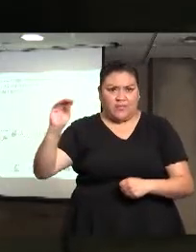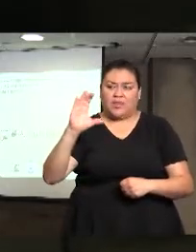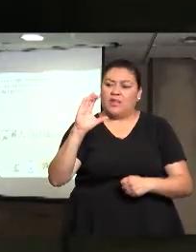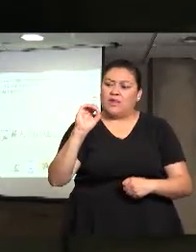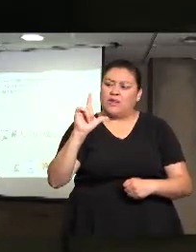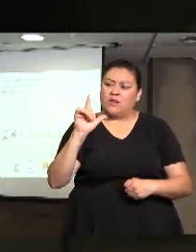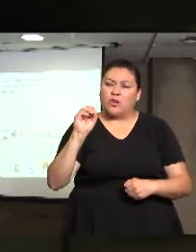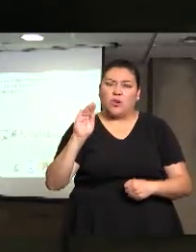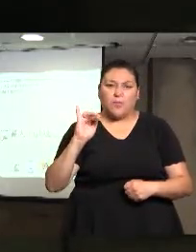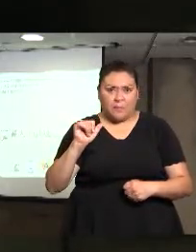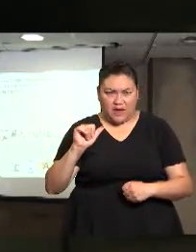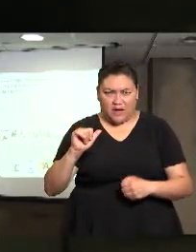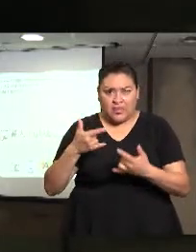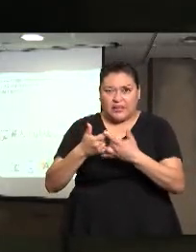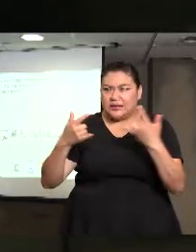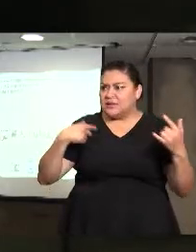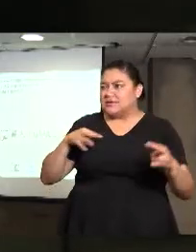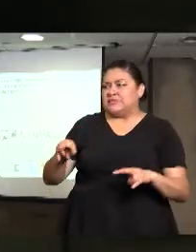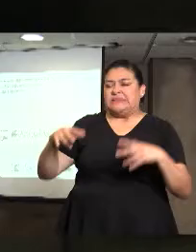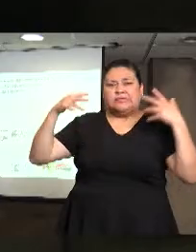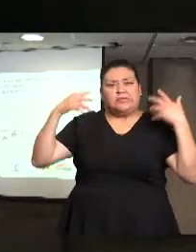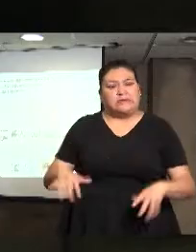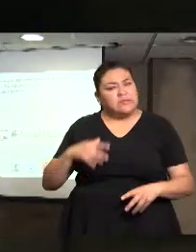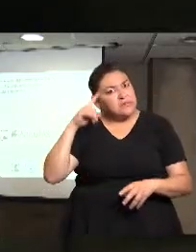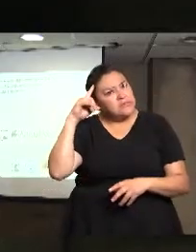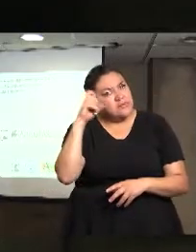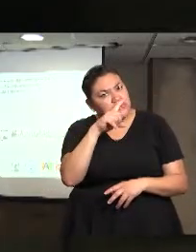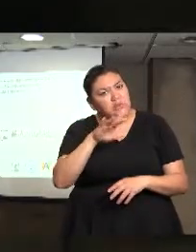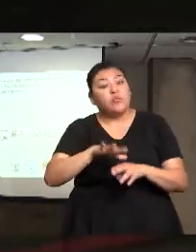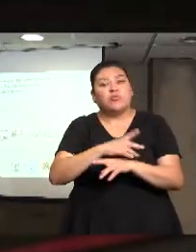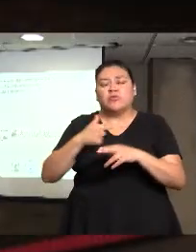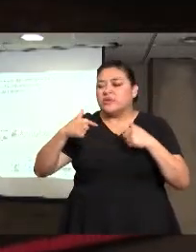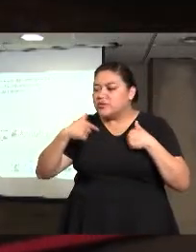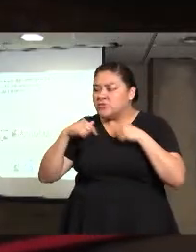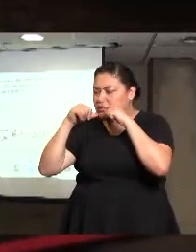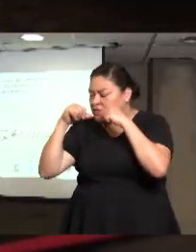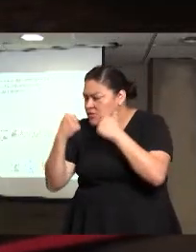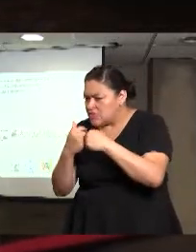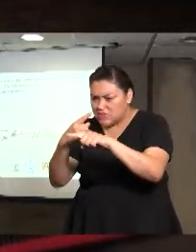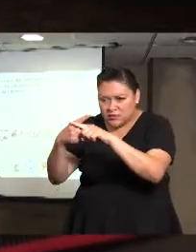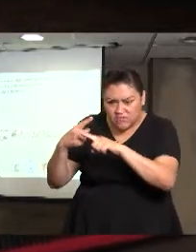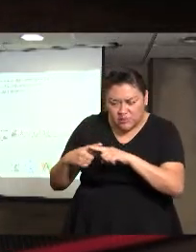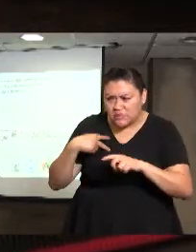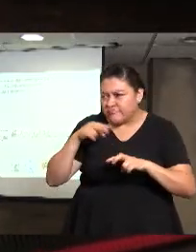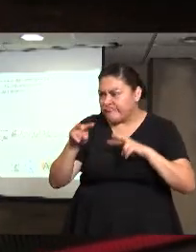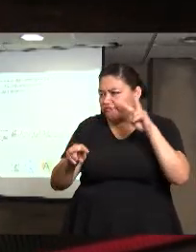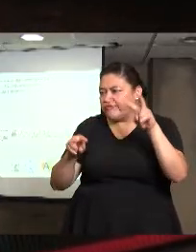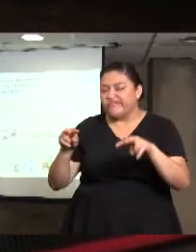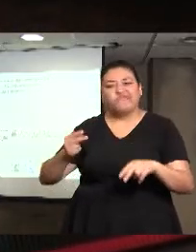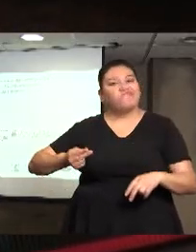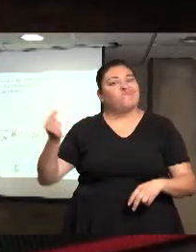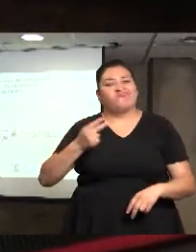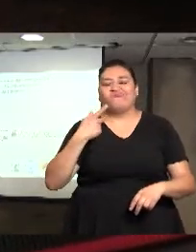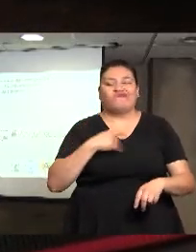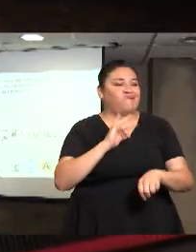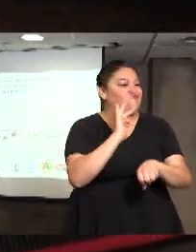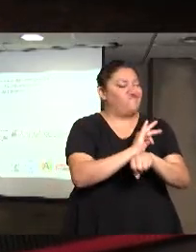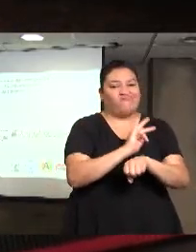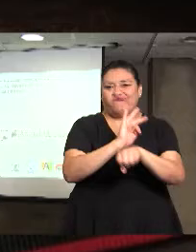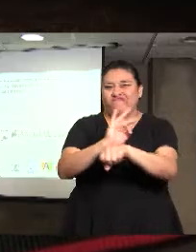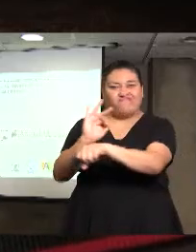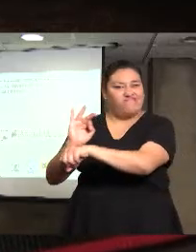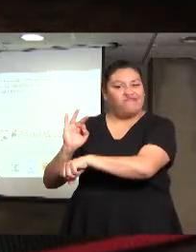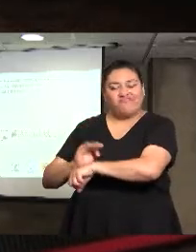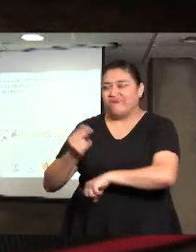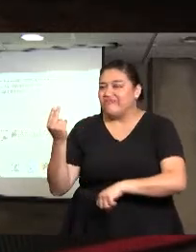nos hacen que nosotros como ciudadanos, como organización y como aliados, reafirmemos la necesidad de continuar con